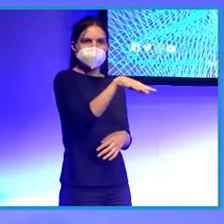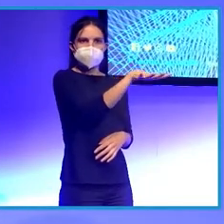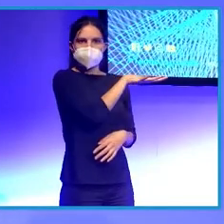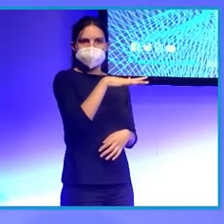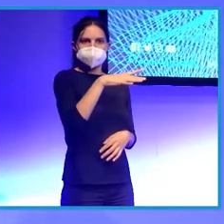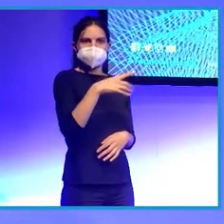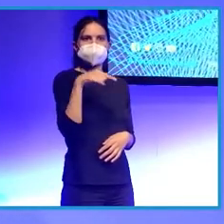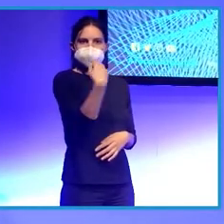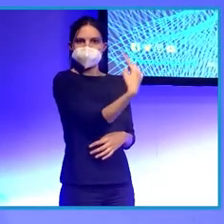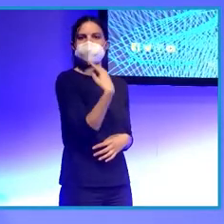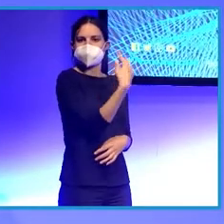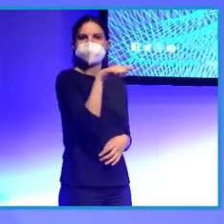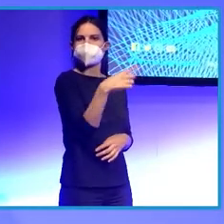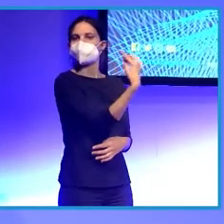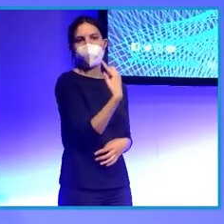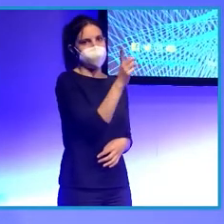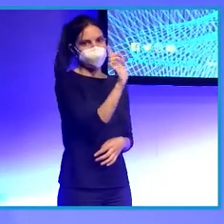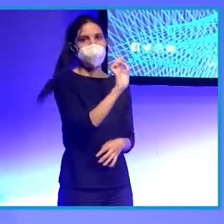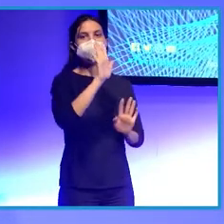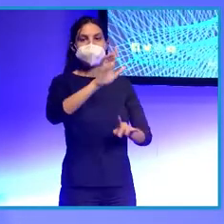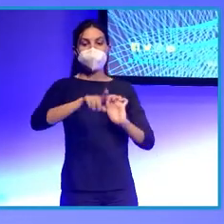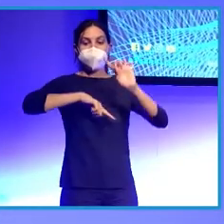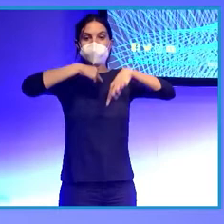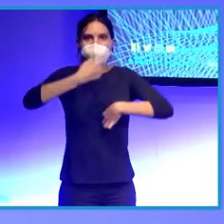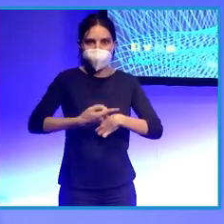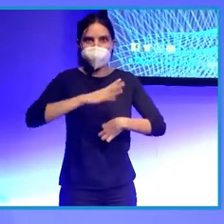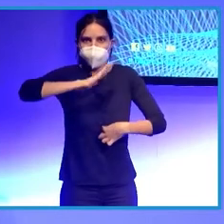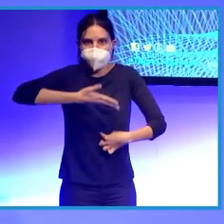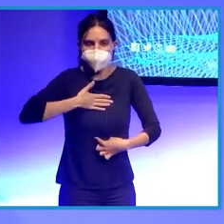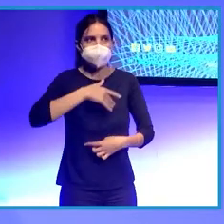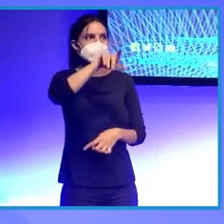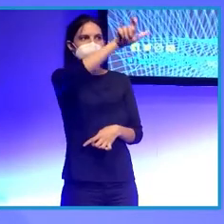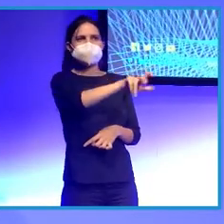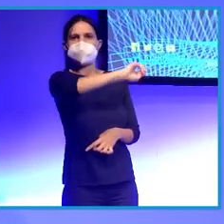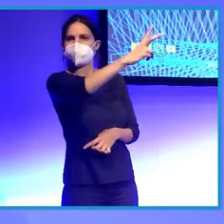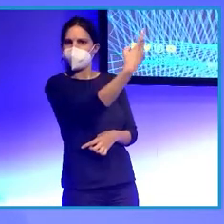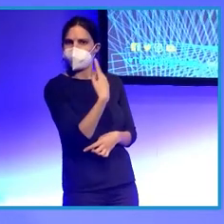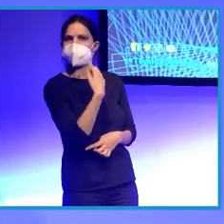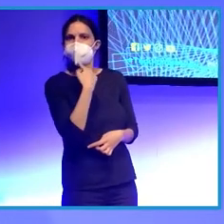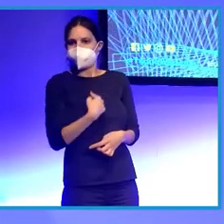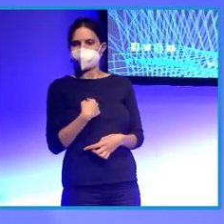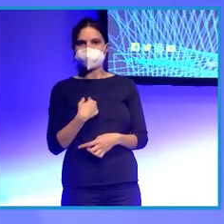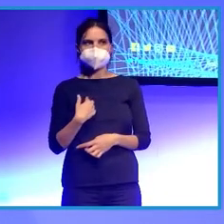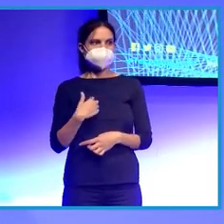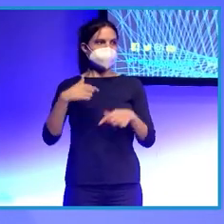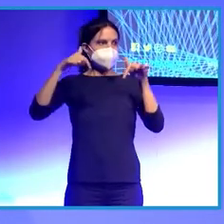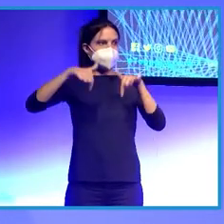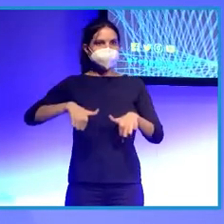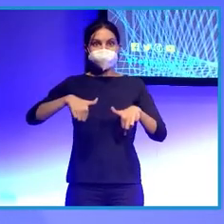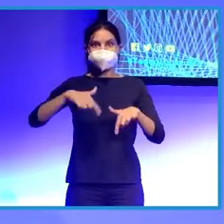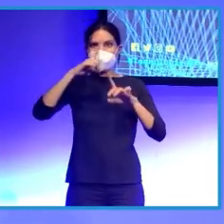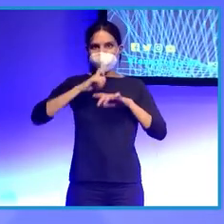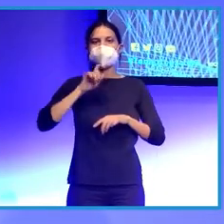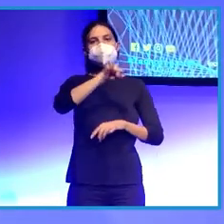día siguiente, en la plaza del pueblo también, la hija del frutero se acerca y me dice, este año más que nunca necesitas vacaciones.